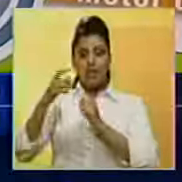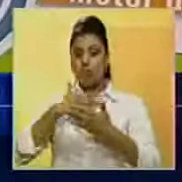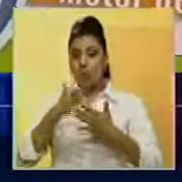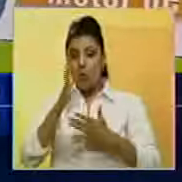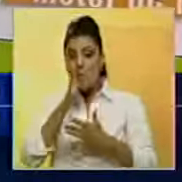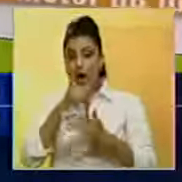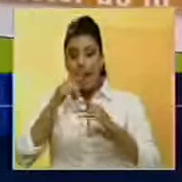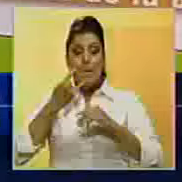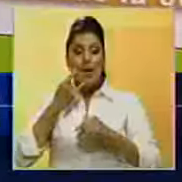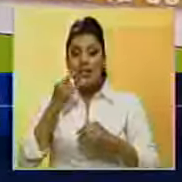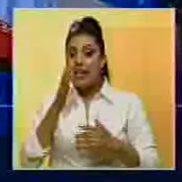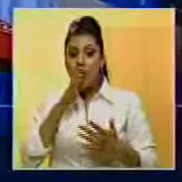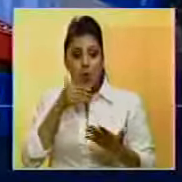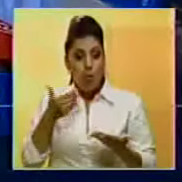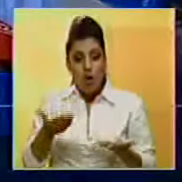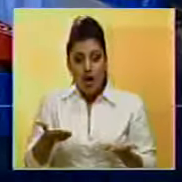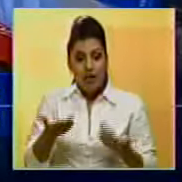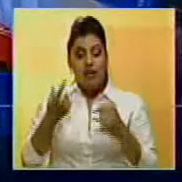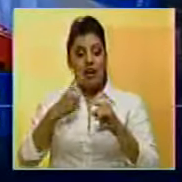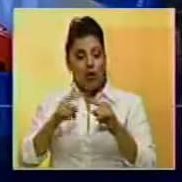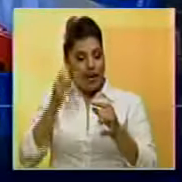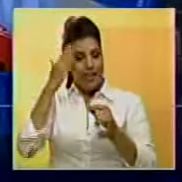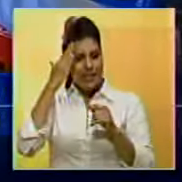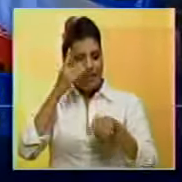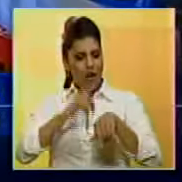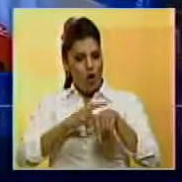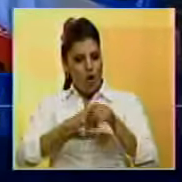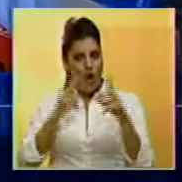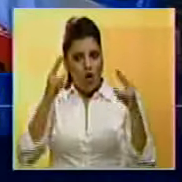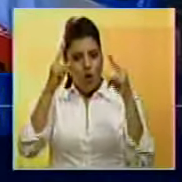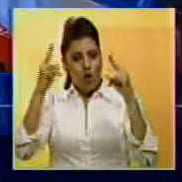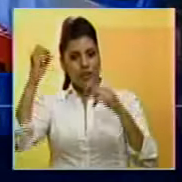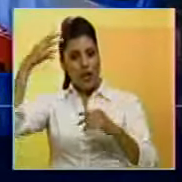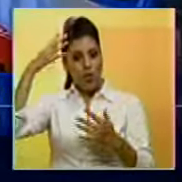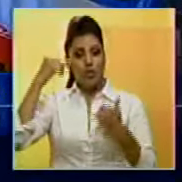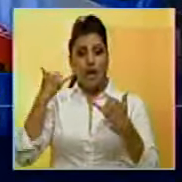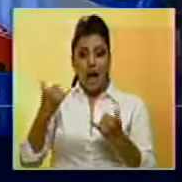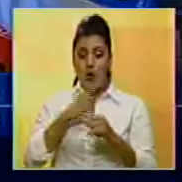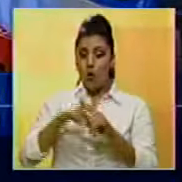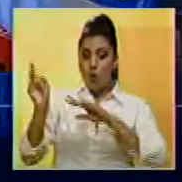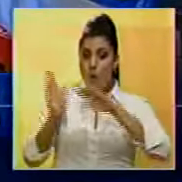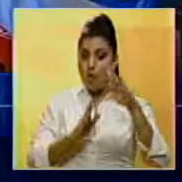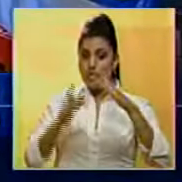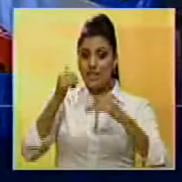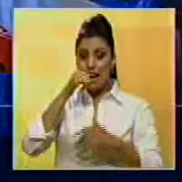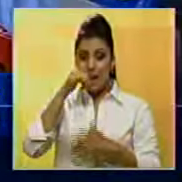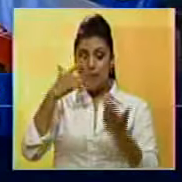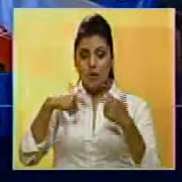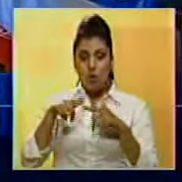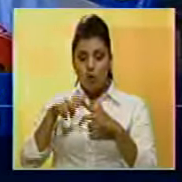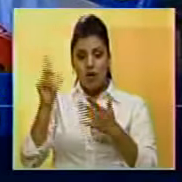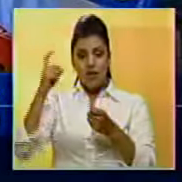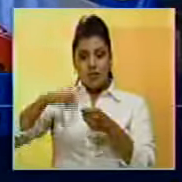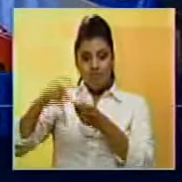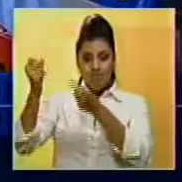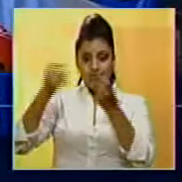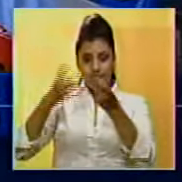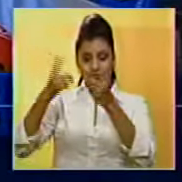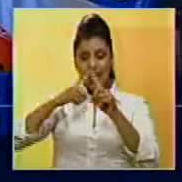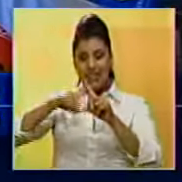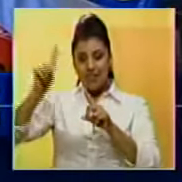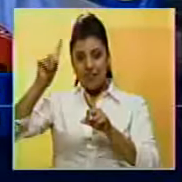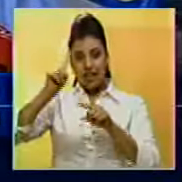disponen de equipos de autogeneración eléctrica sepan a qué atenerse. Por otra parte, las cámaras sectoriales que afilian a importadores de